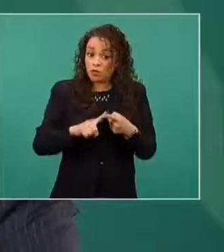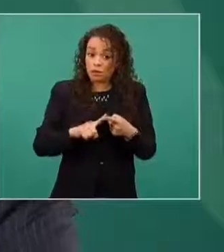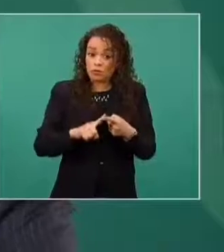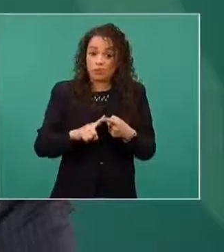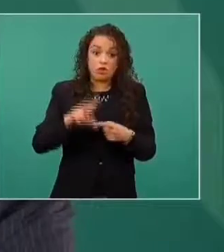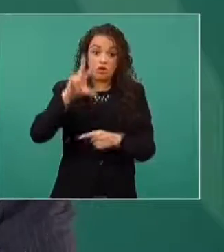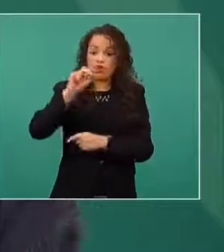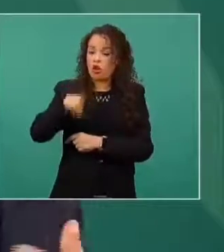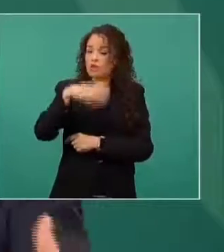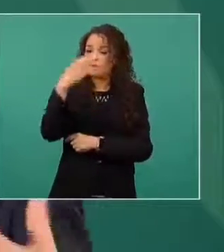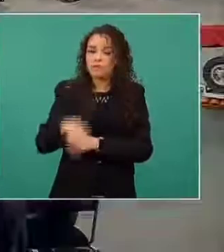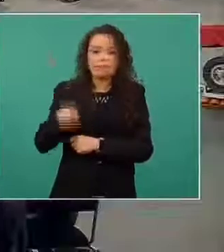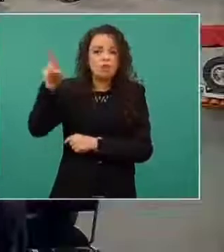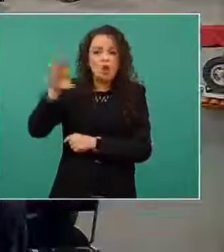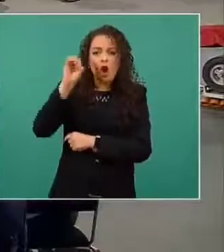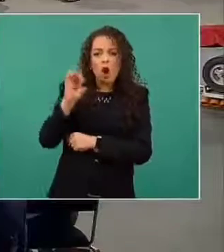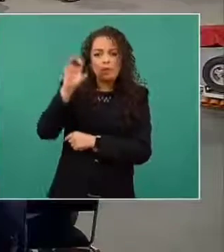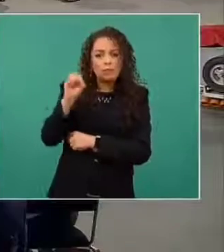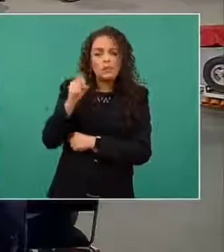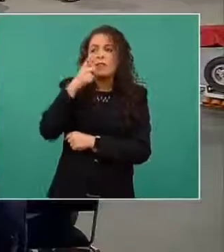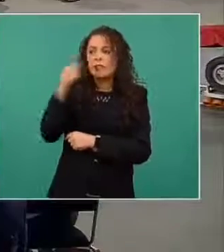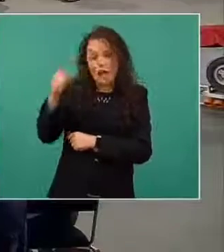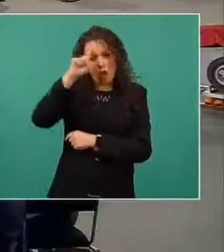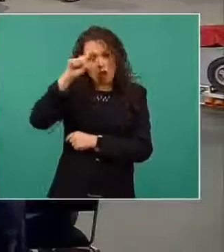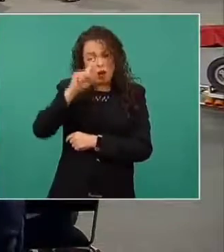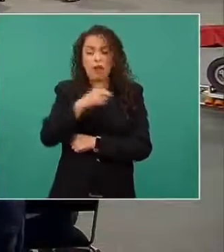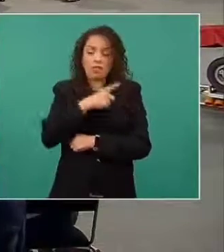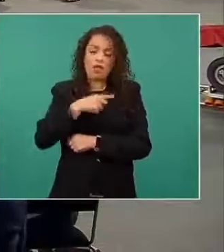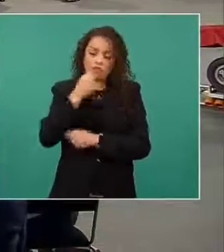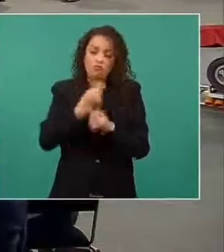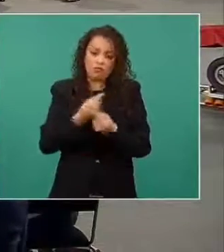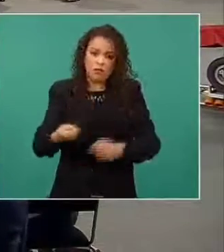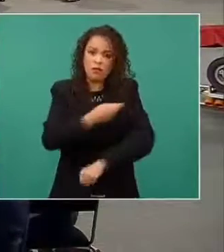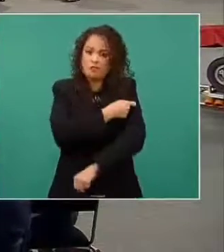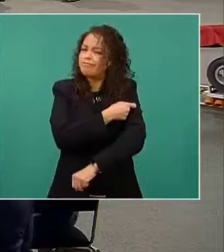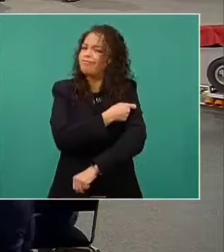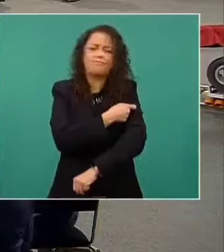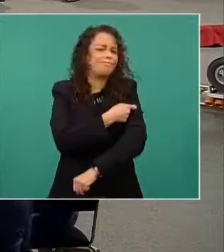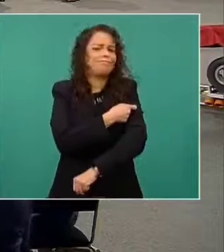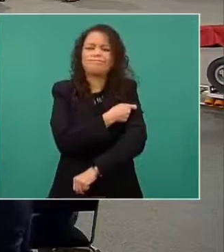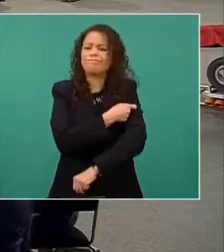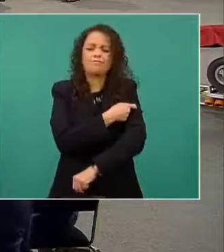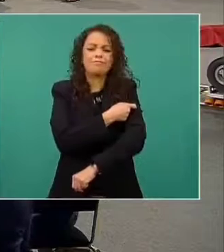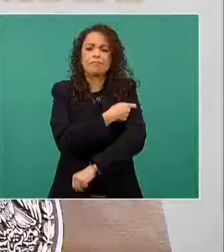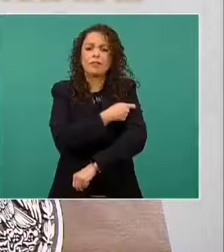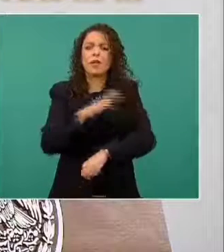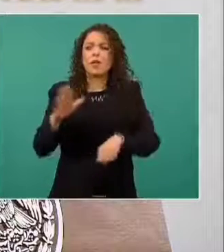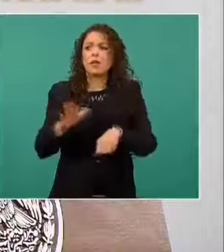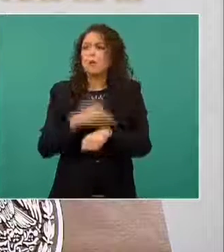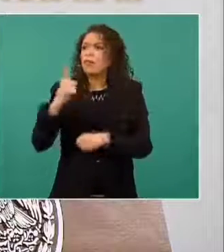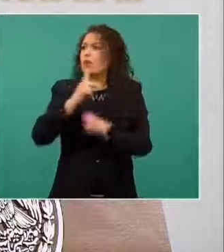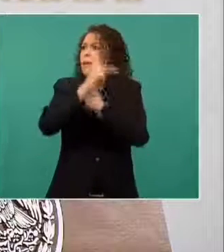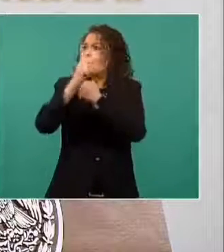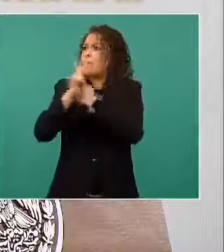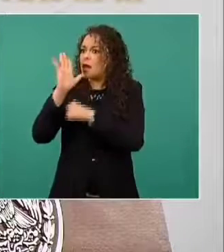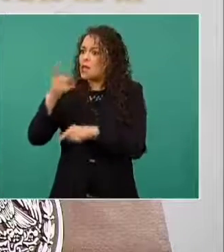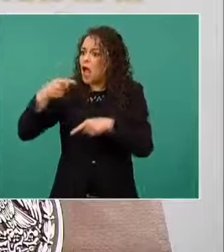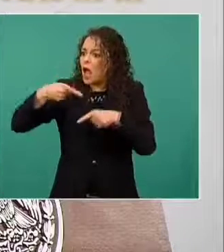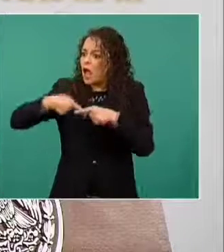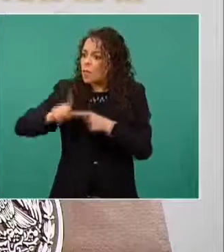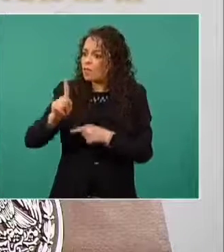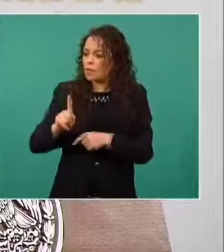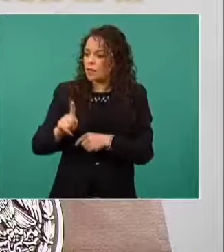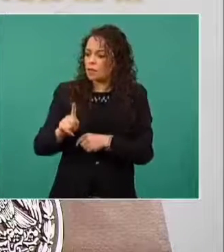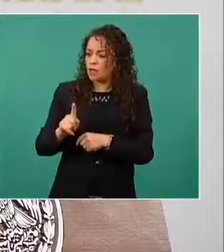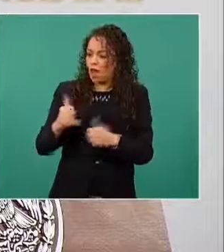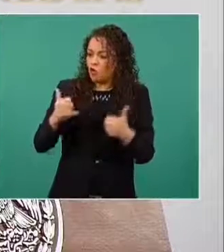vacunar niños. ¿Por qué en algunos países vacunan a edades cada vez más bajas? Cada país tiene distintas razones.